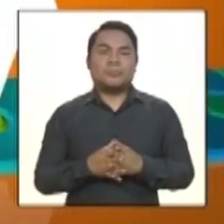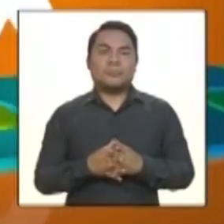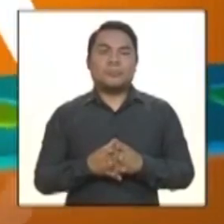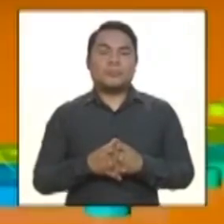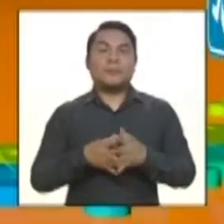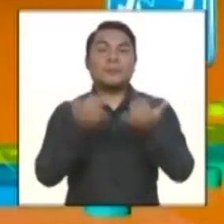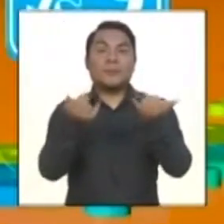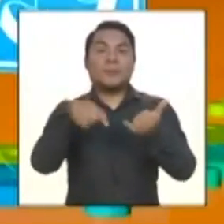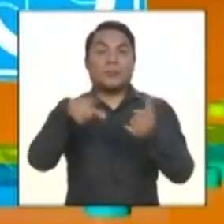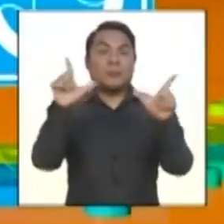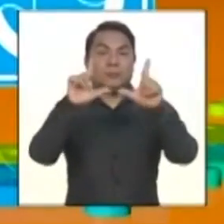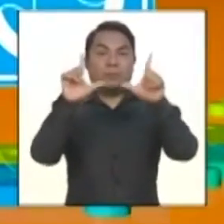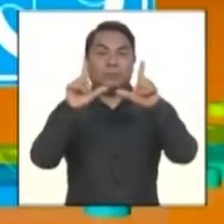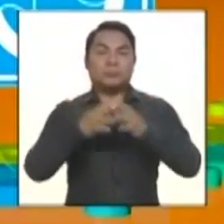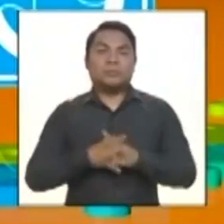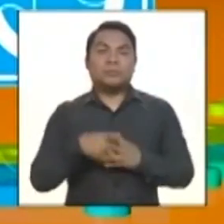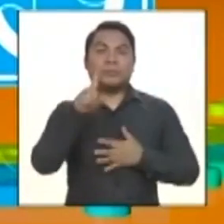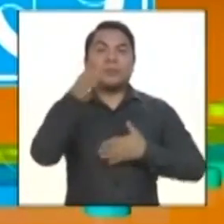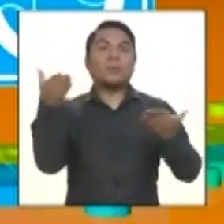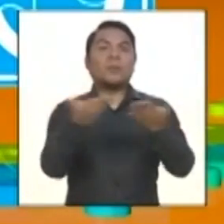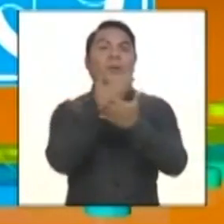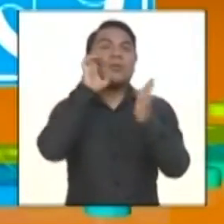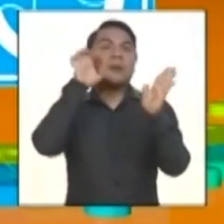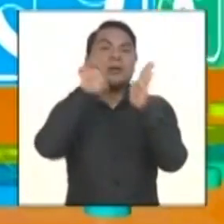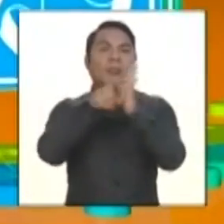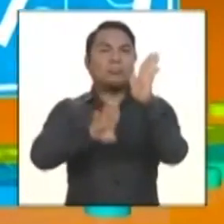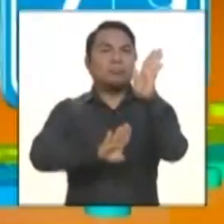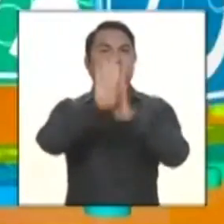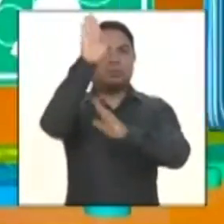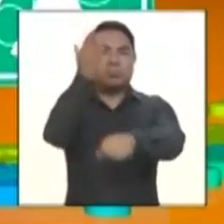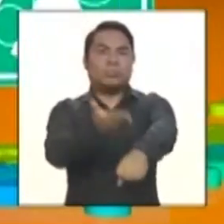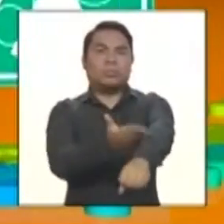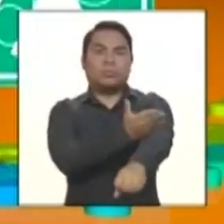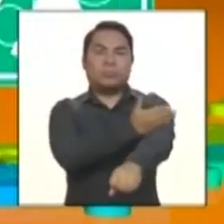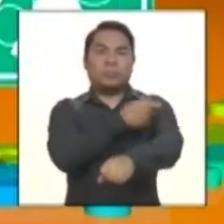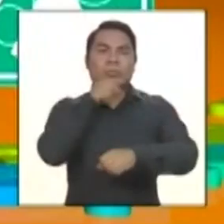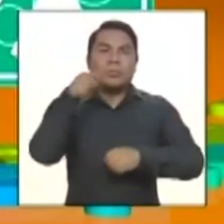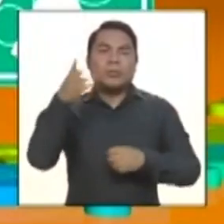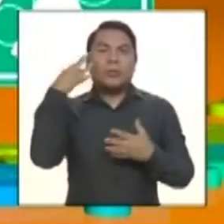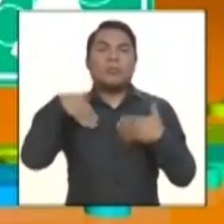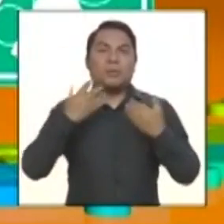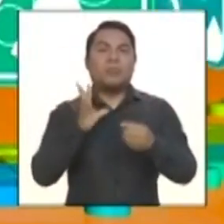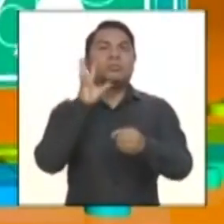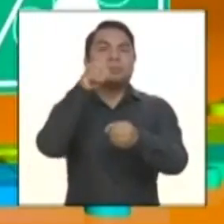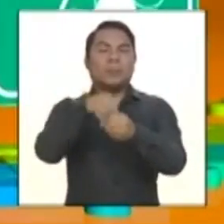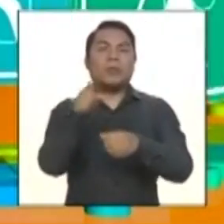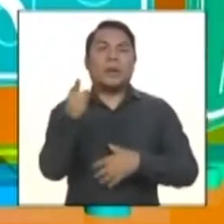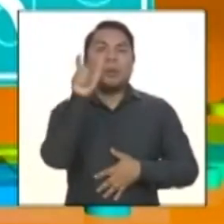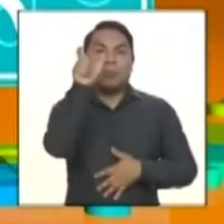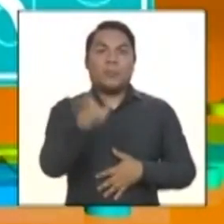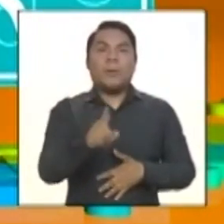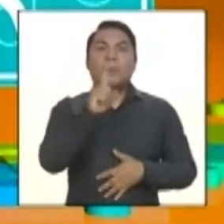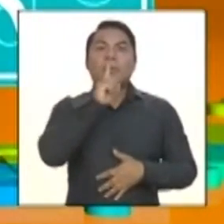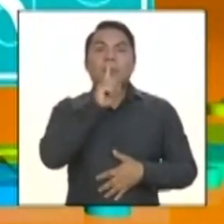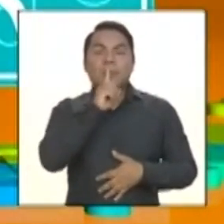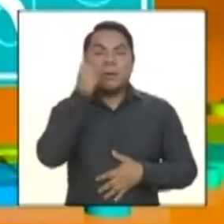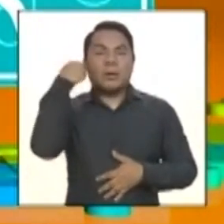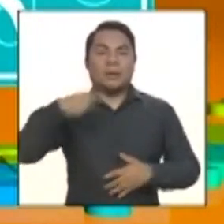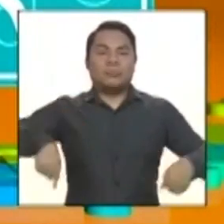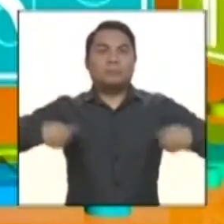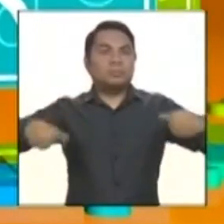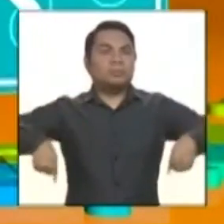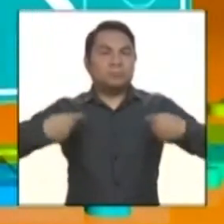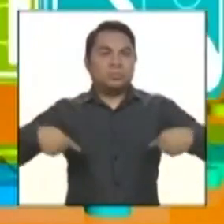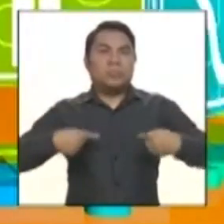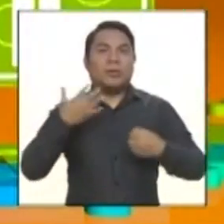Hoy en el programa, un nuevo ejemplo de éxito y superación con Stanislao Salcedo, un padre de familia con paraplegia